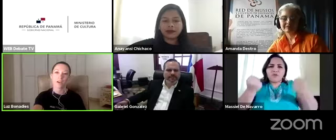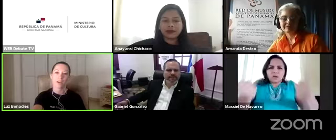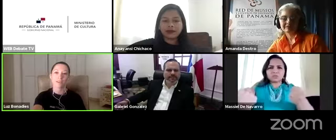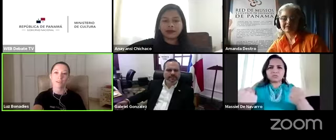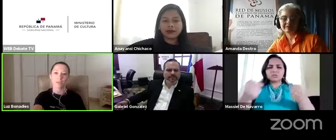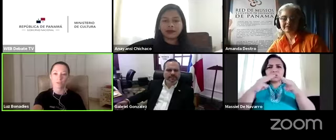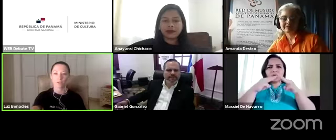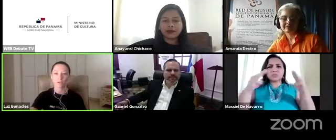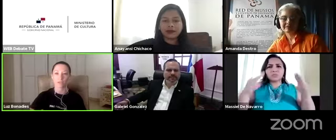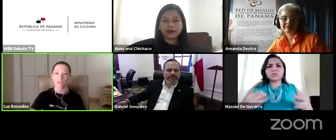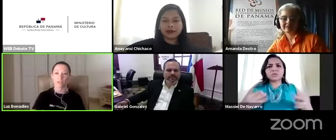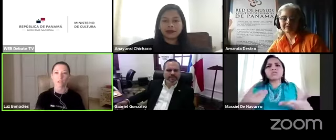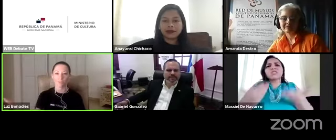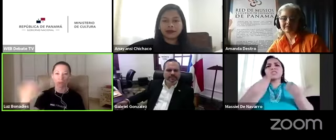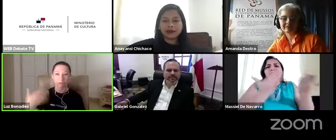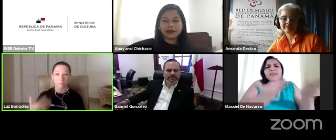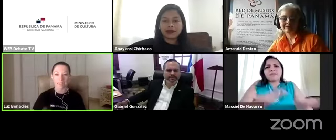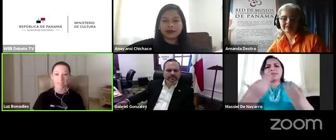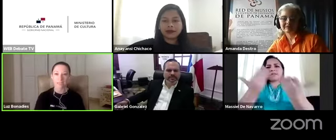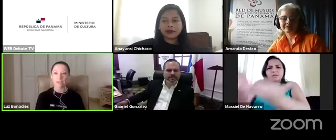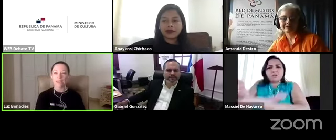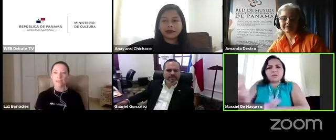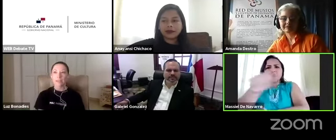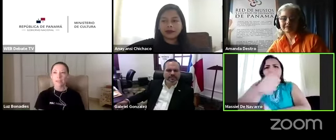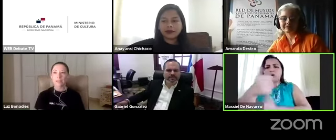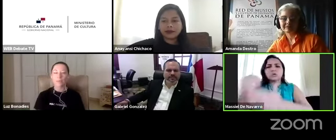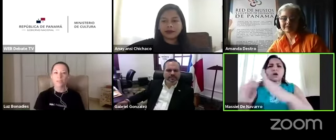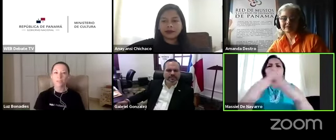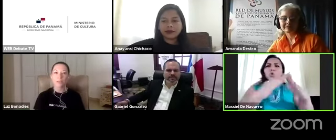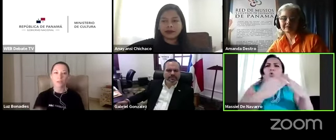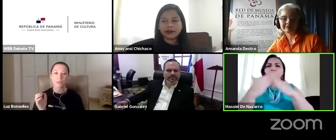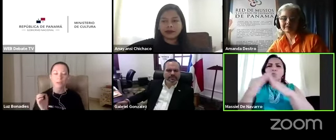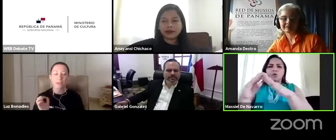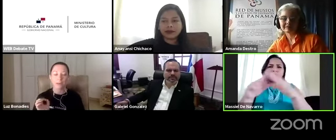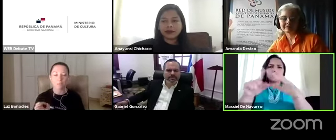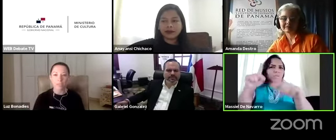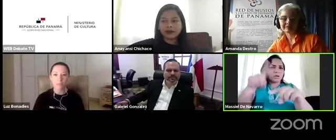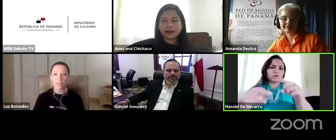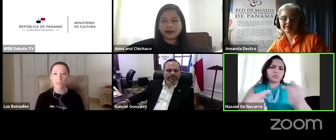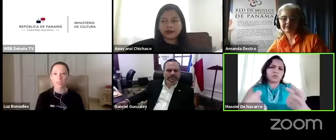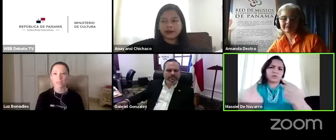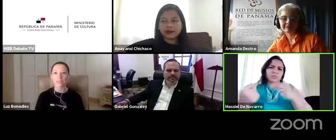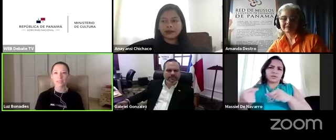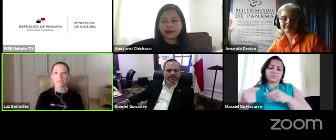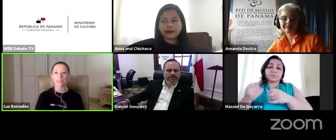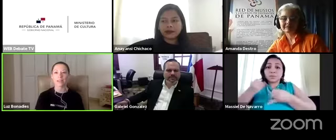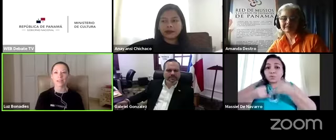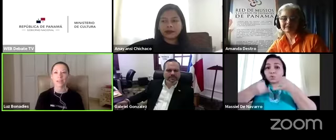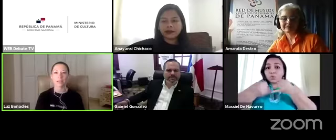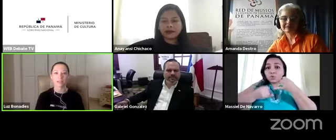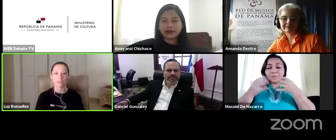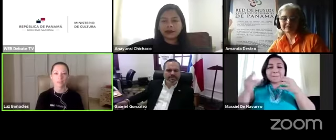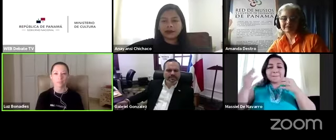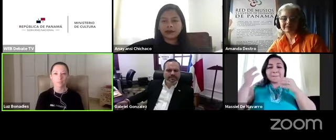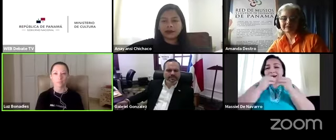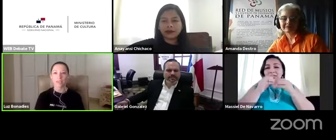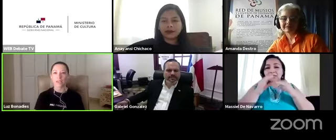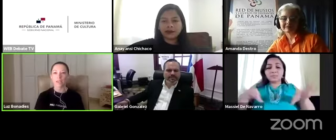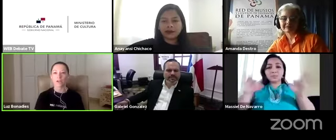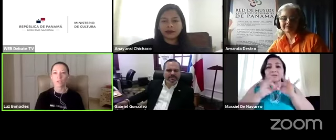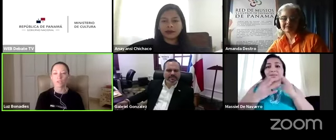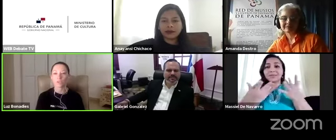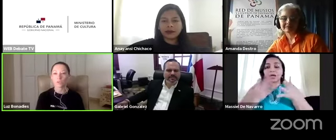museo hacia otras comunidades que no pueden venir y por último y creo que es una de las más importantes es el tema de la narrativa